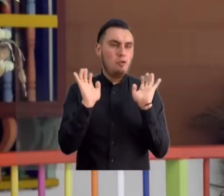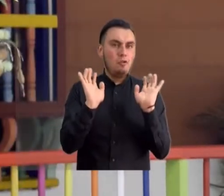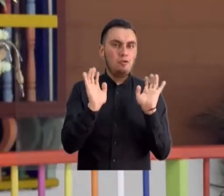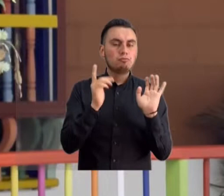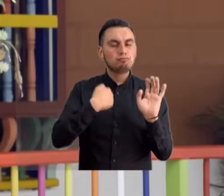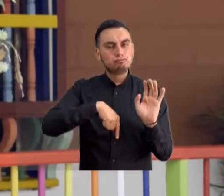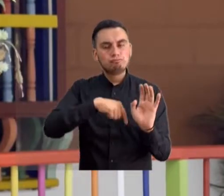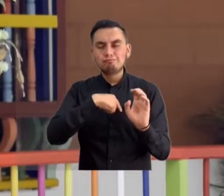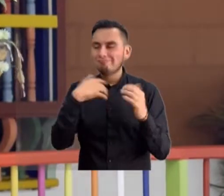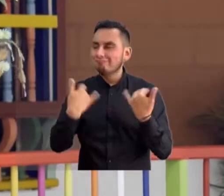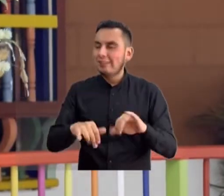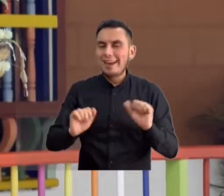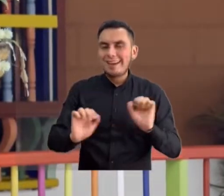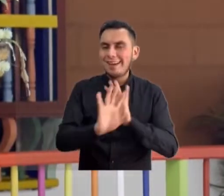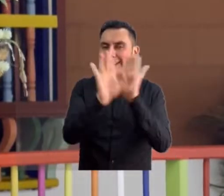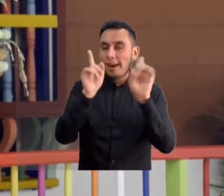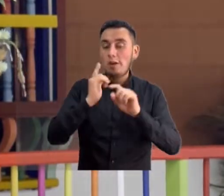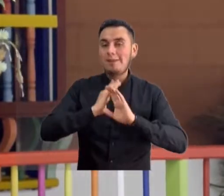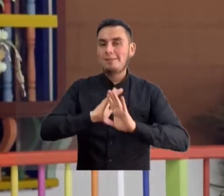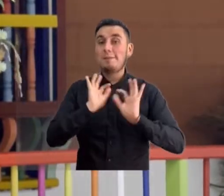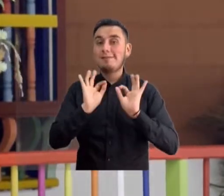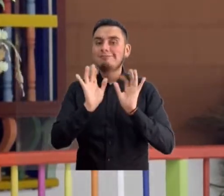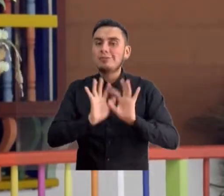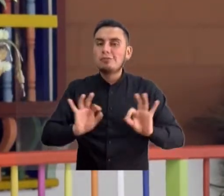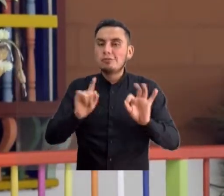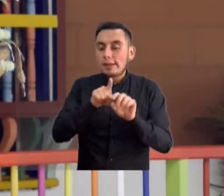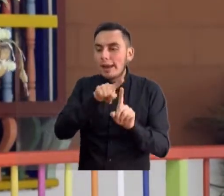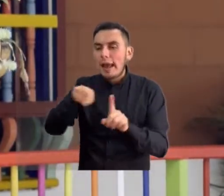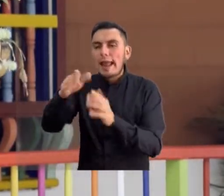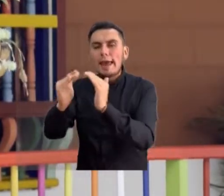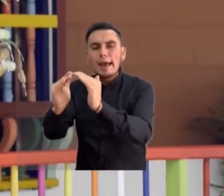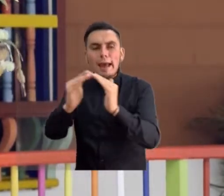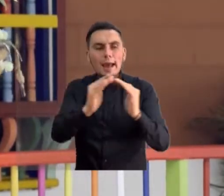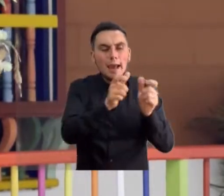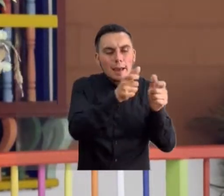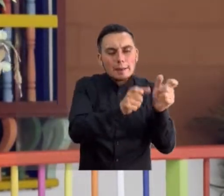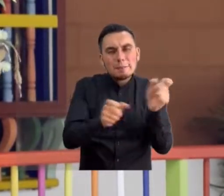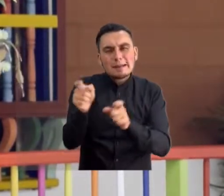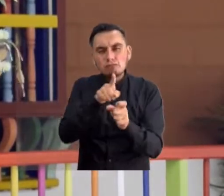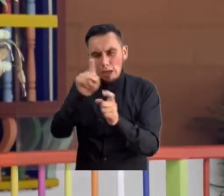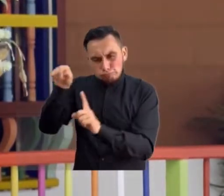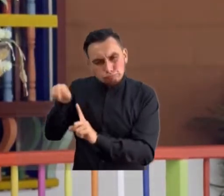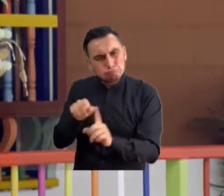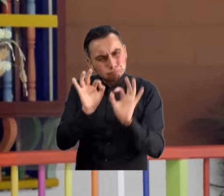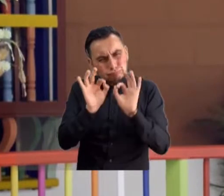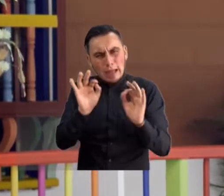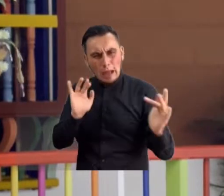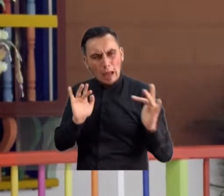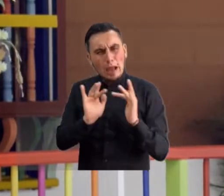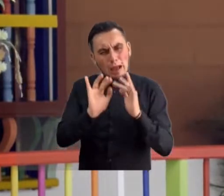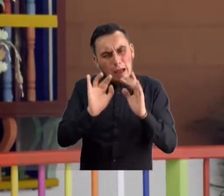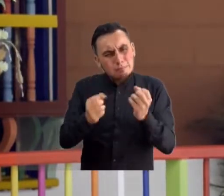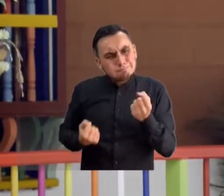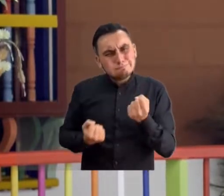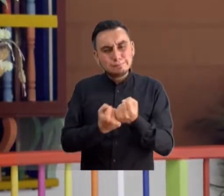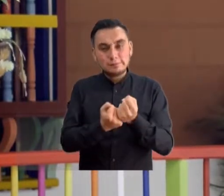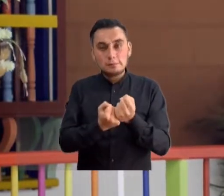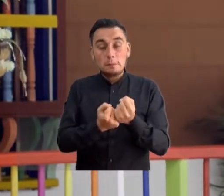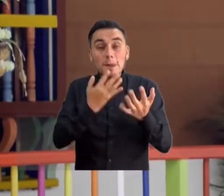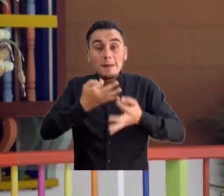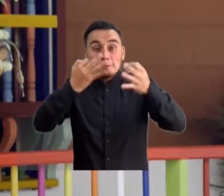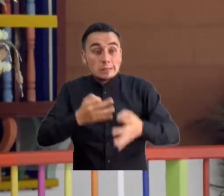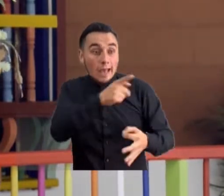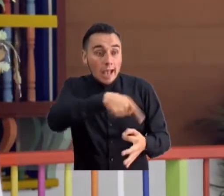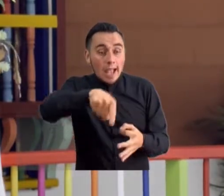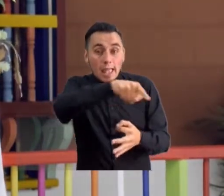clara la prevención, pero que le llegue las ayudas a la gente, que le llegue efectivamente a nuestra